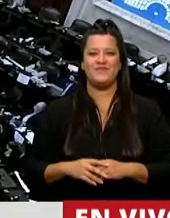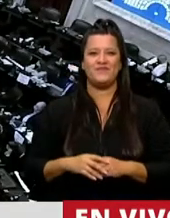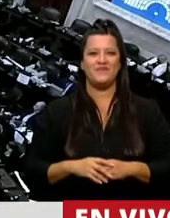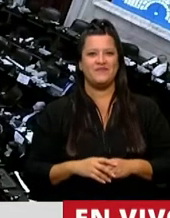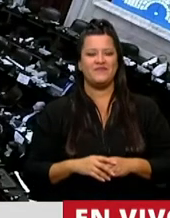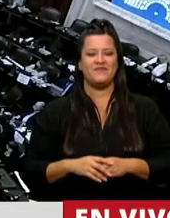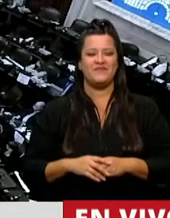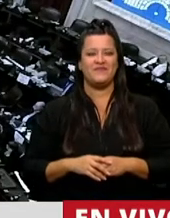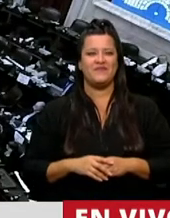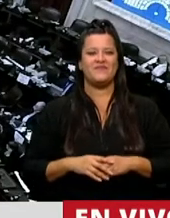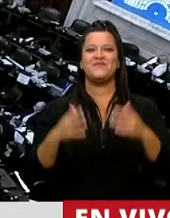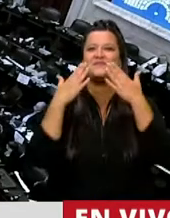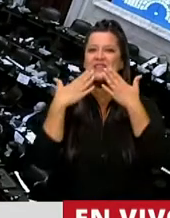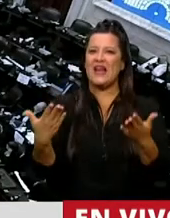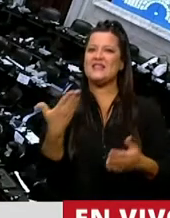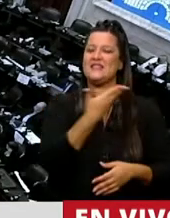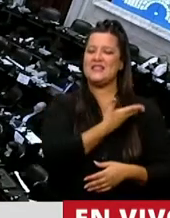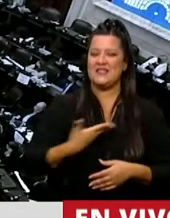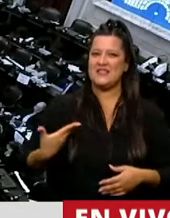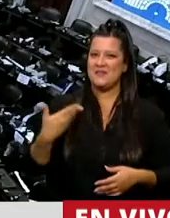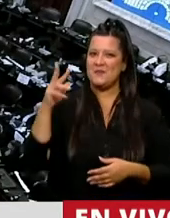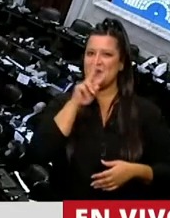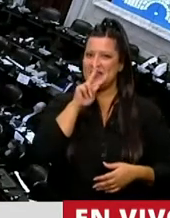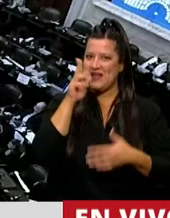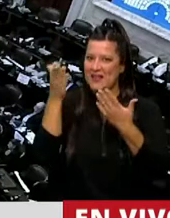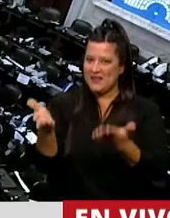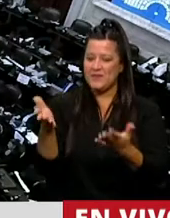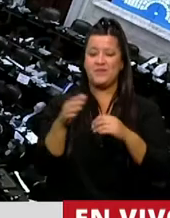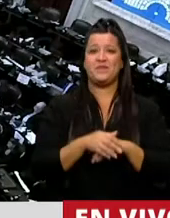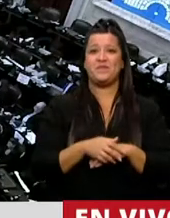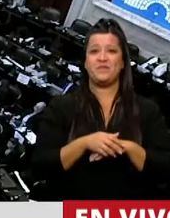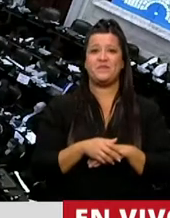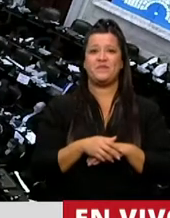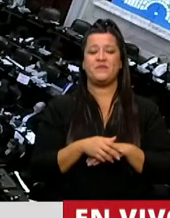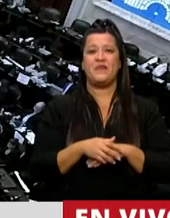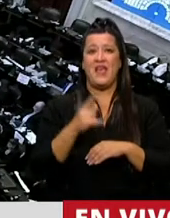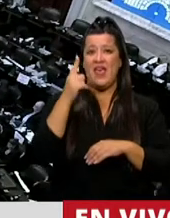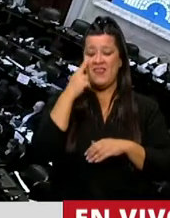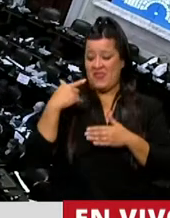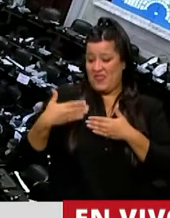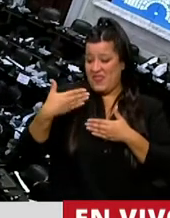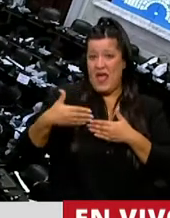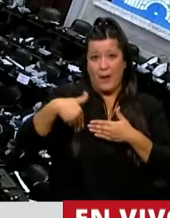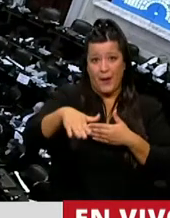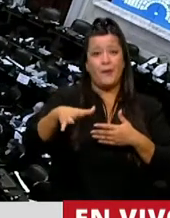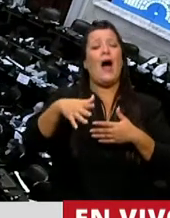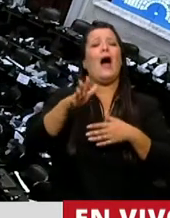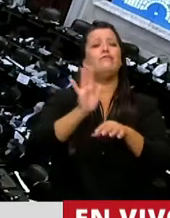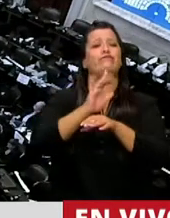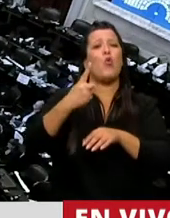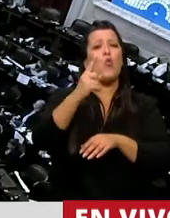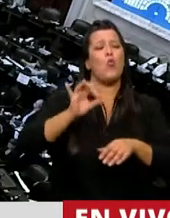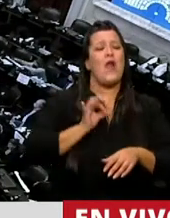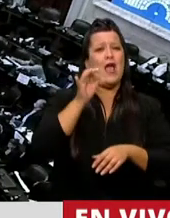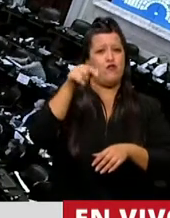Gracias, Presidenta. Bueno, en pocos días está por cumplirse un año desde